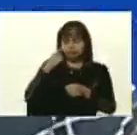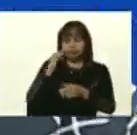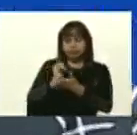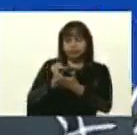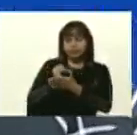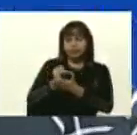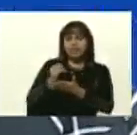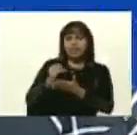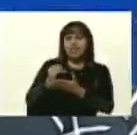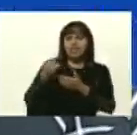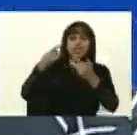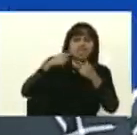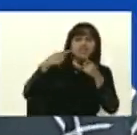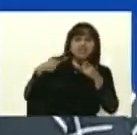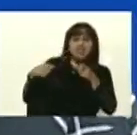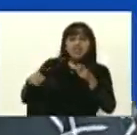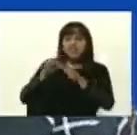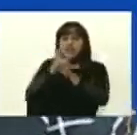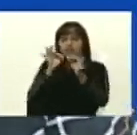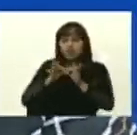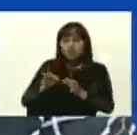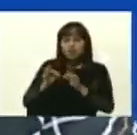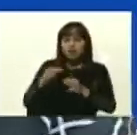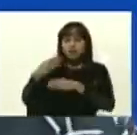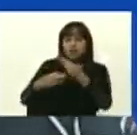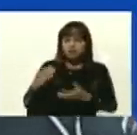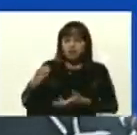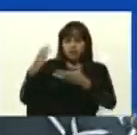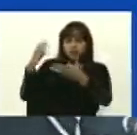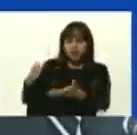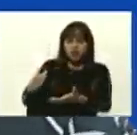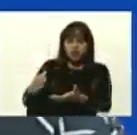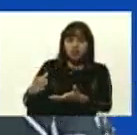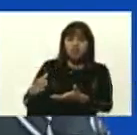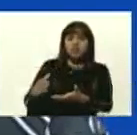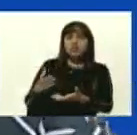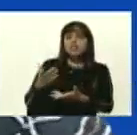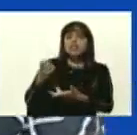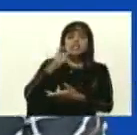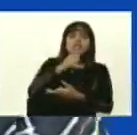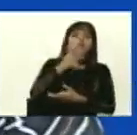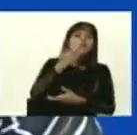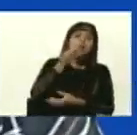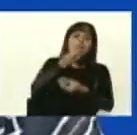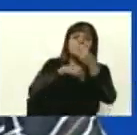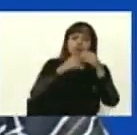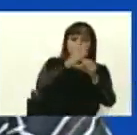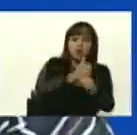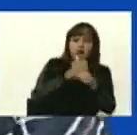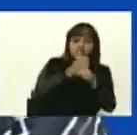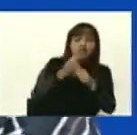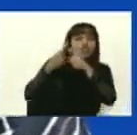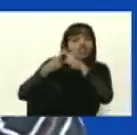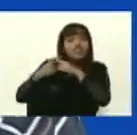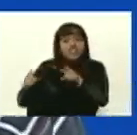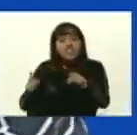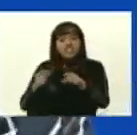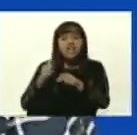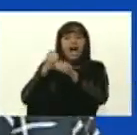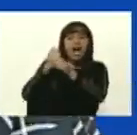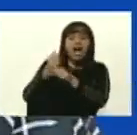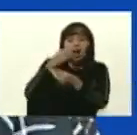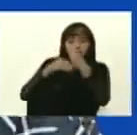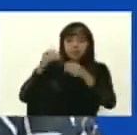tenemos diferentes líneas de producción de los bloques, porque no es lo mismo la alimentación que requiera un caballo al del ganado o